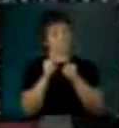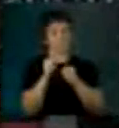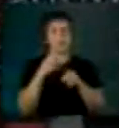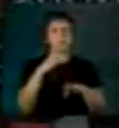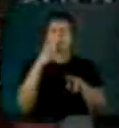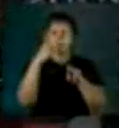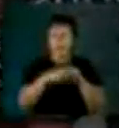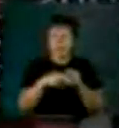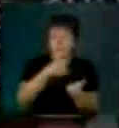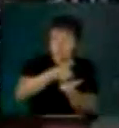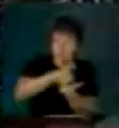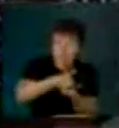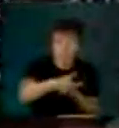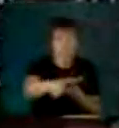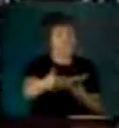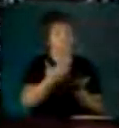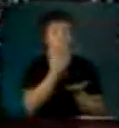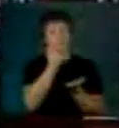plazo.